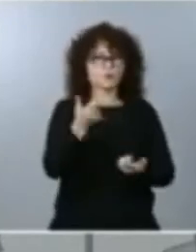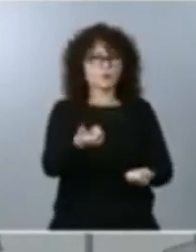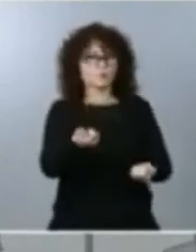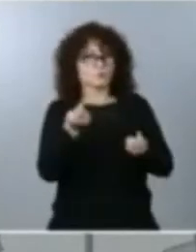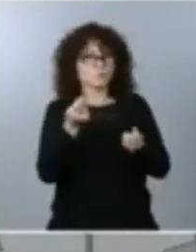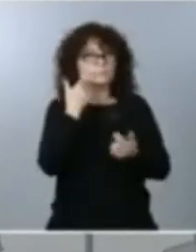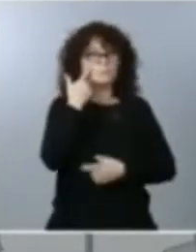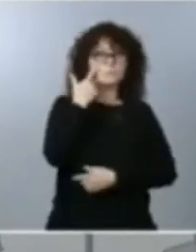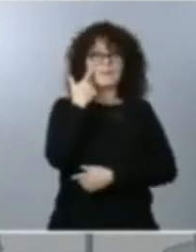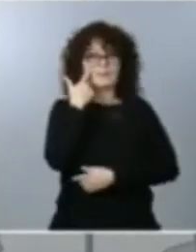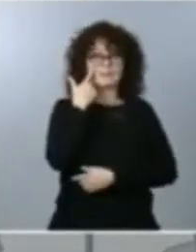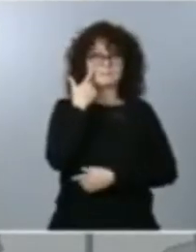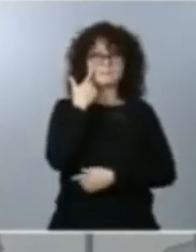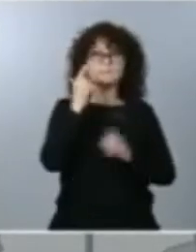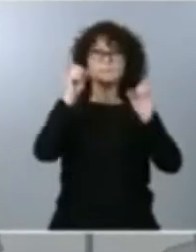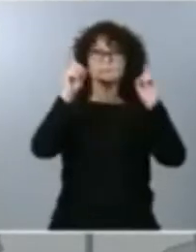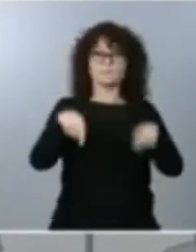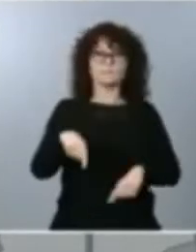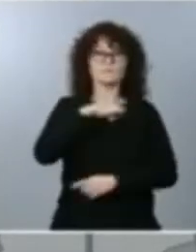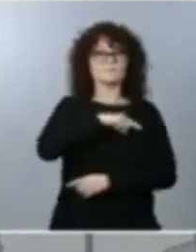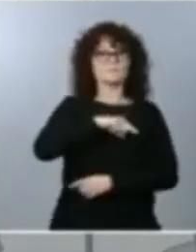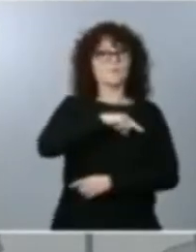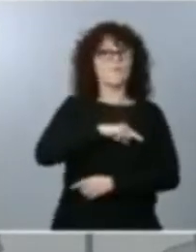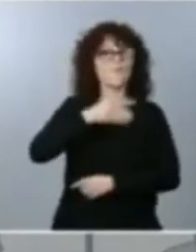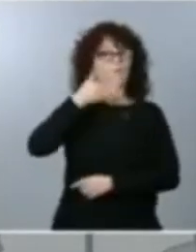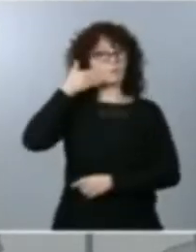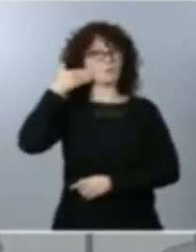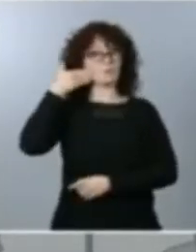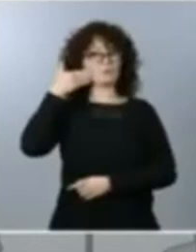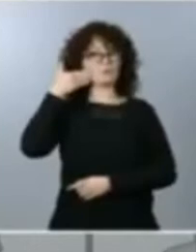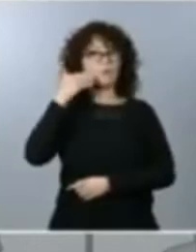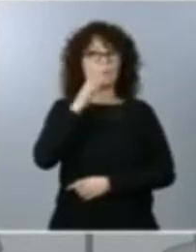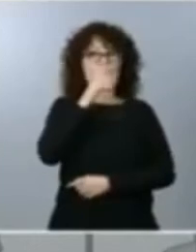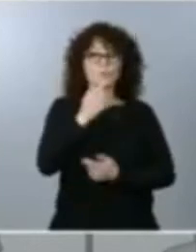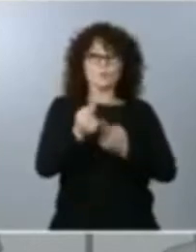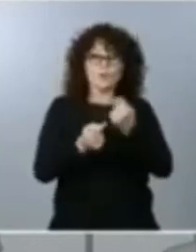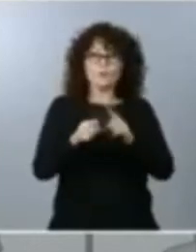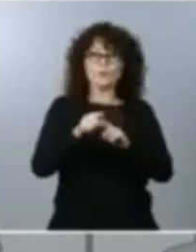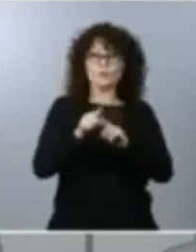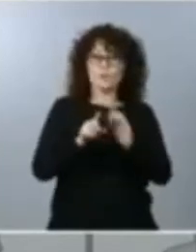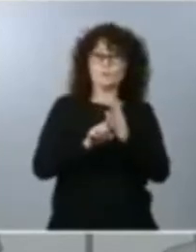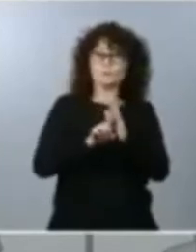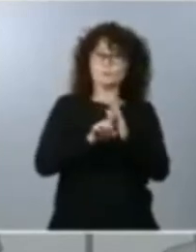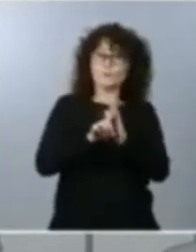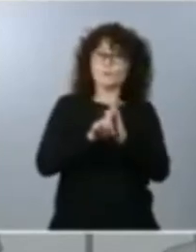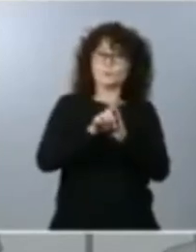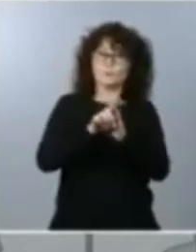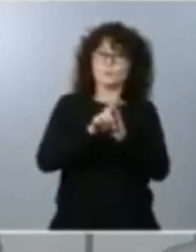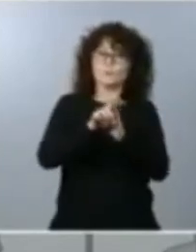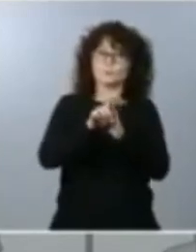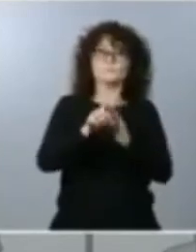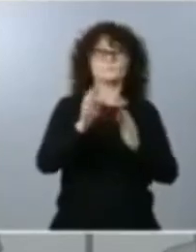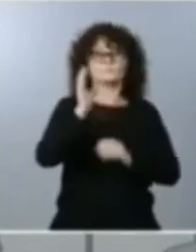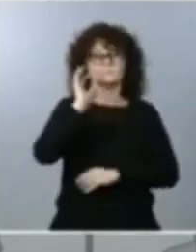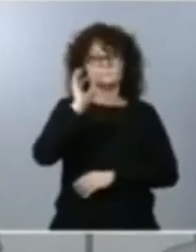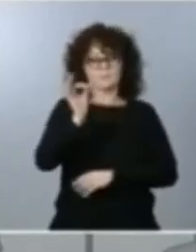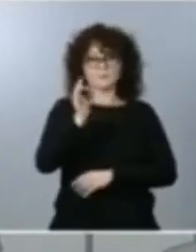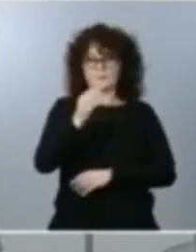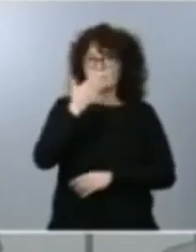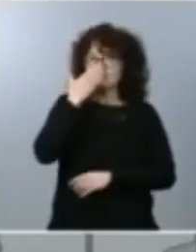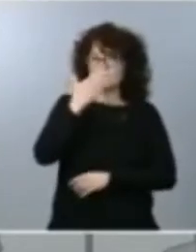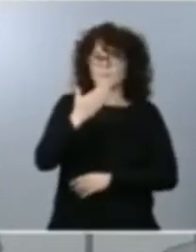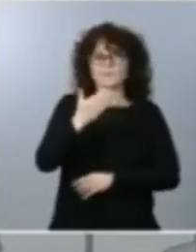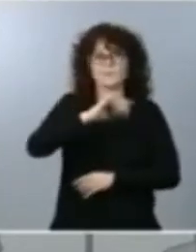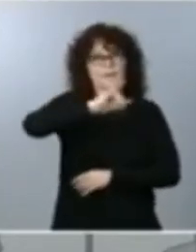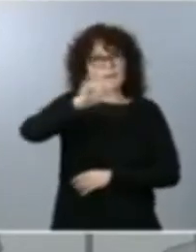debemos sentirnos orgullosos de los pequeños avances que vamos alcanzando, porque es cierto que hay fatiga y el Gobierno entiende perfectamente el cansancio